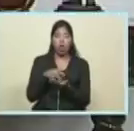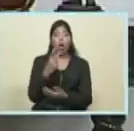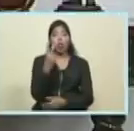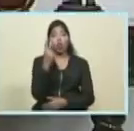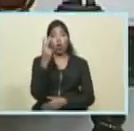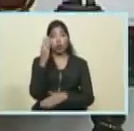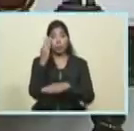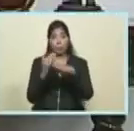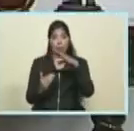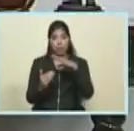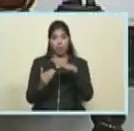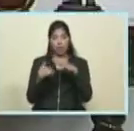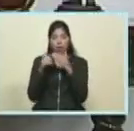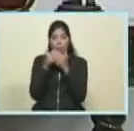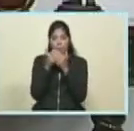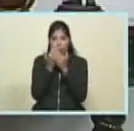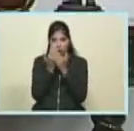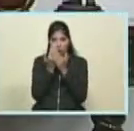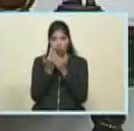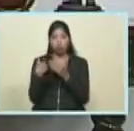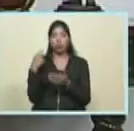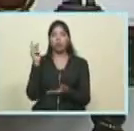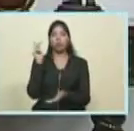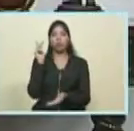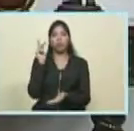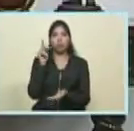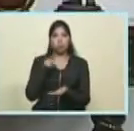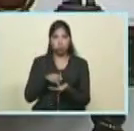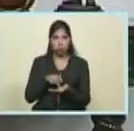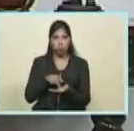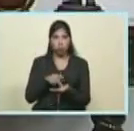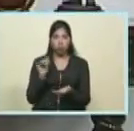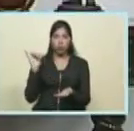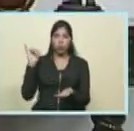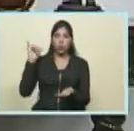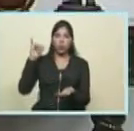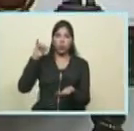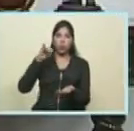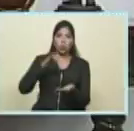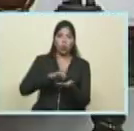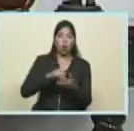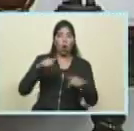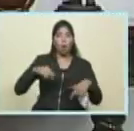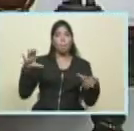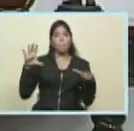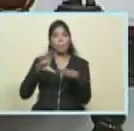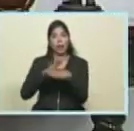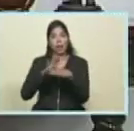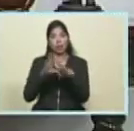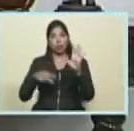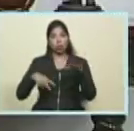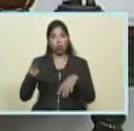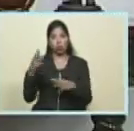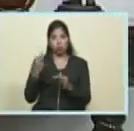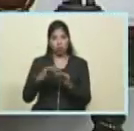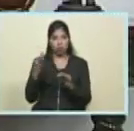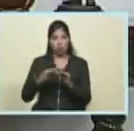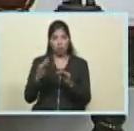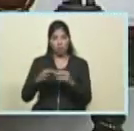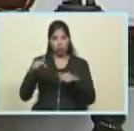las 2 y 30 minutos de la madrugada del martes 12 de septiembre, estaba aterrizando.